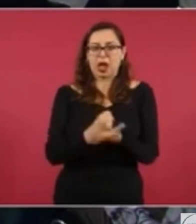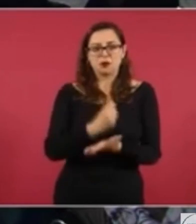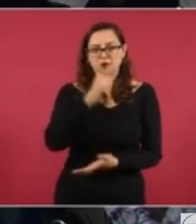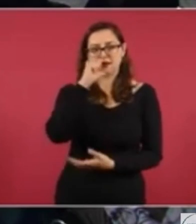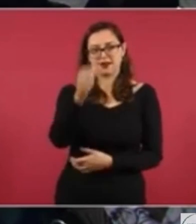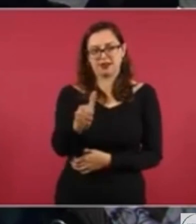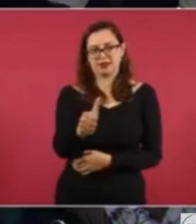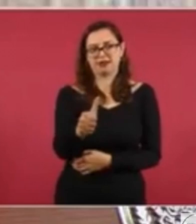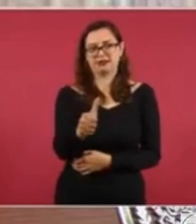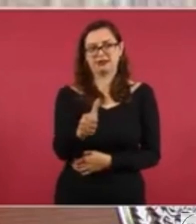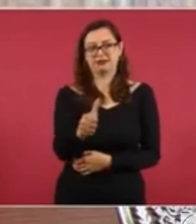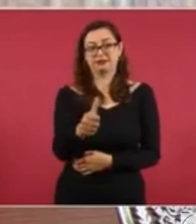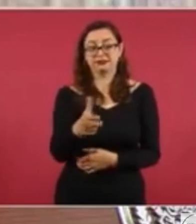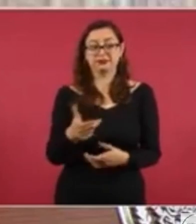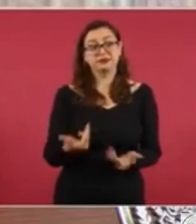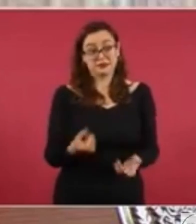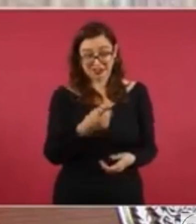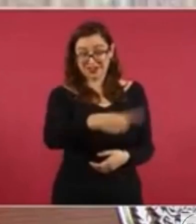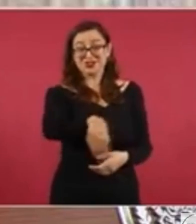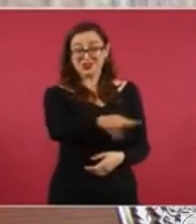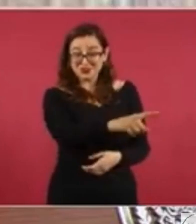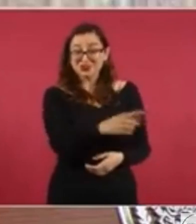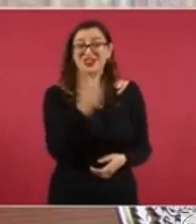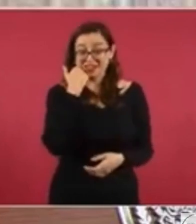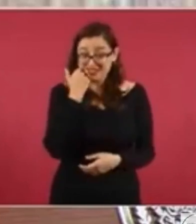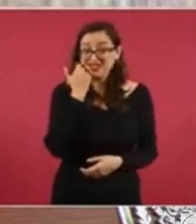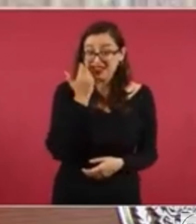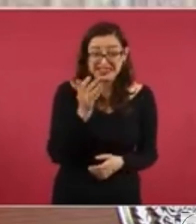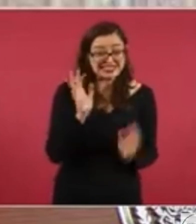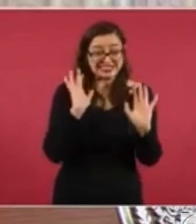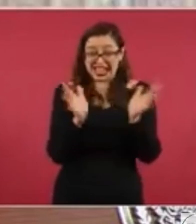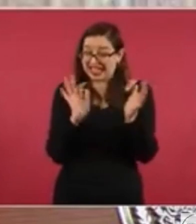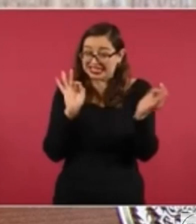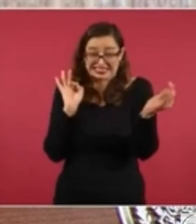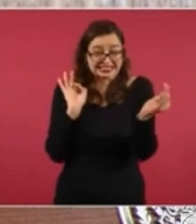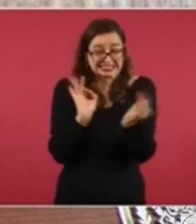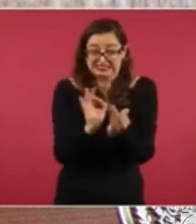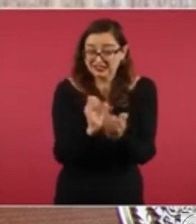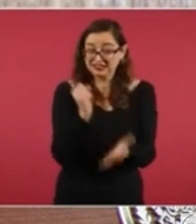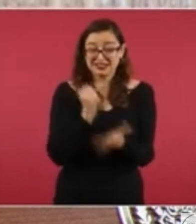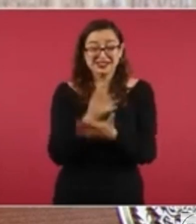ya estaba el amarro,